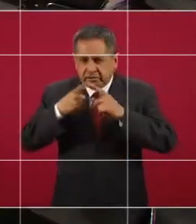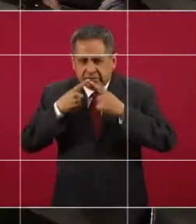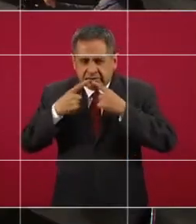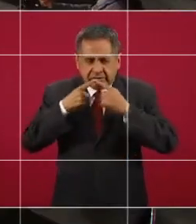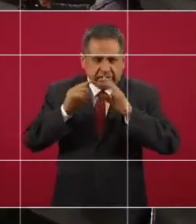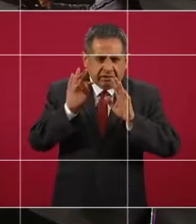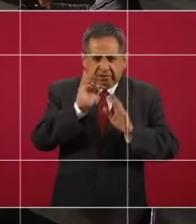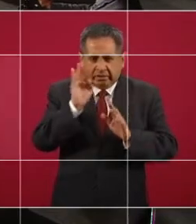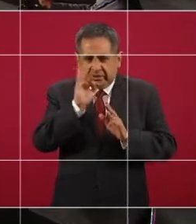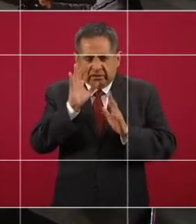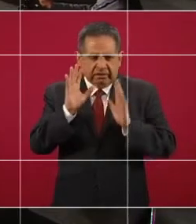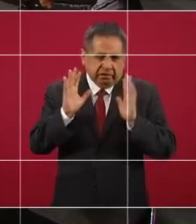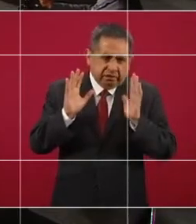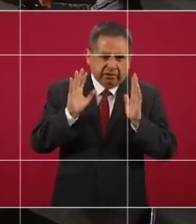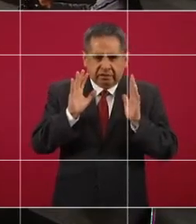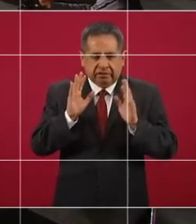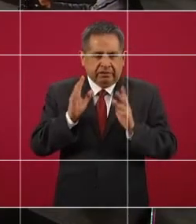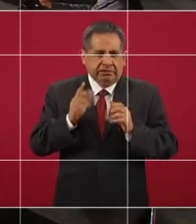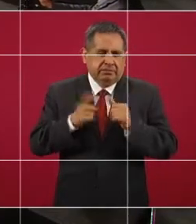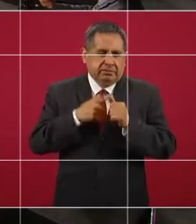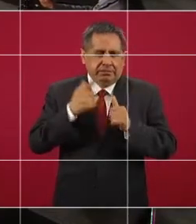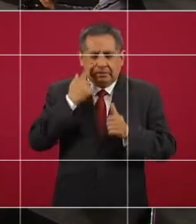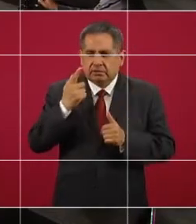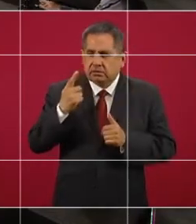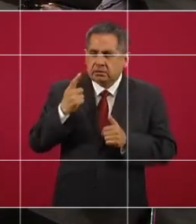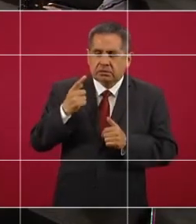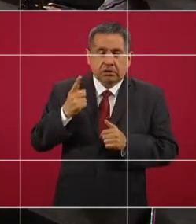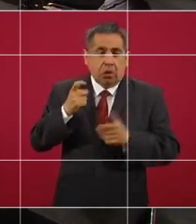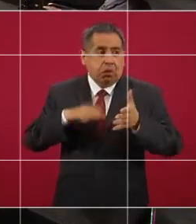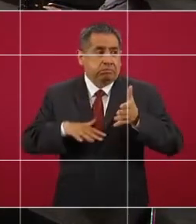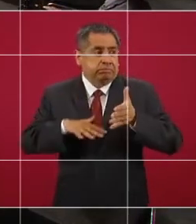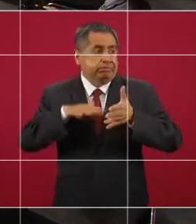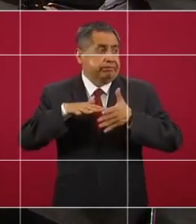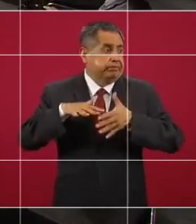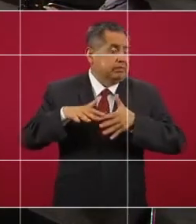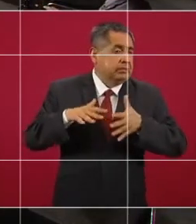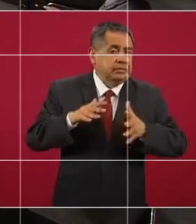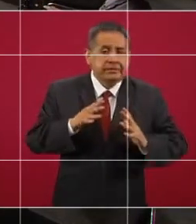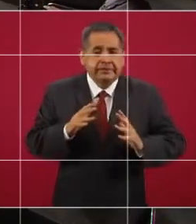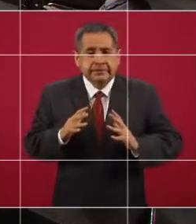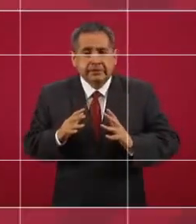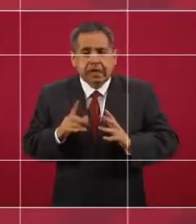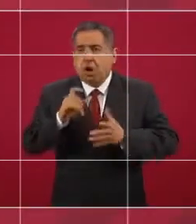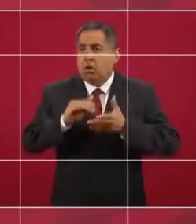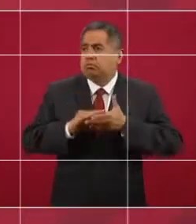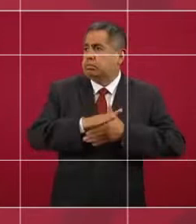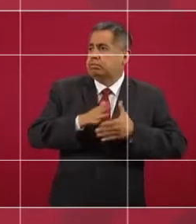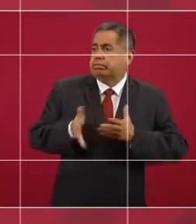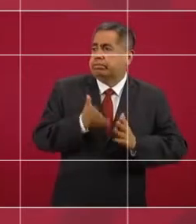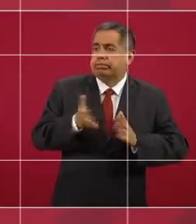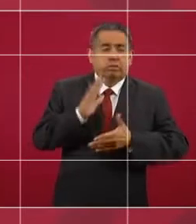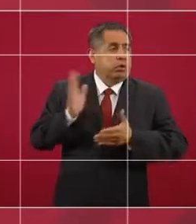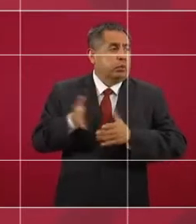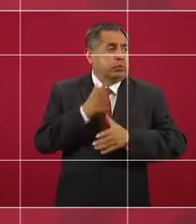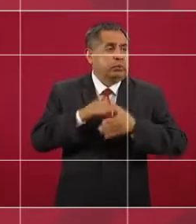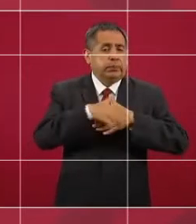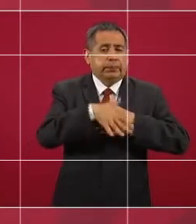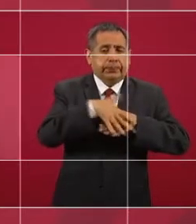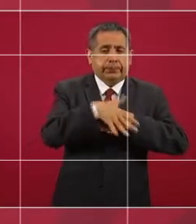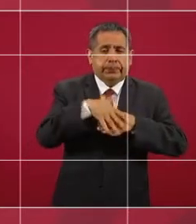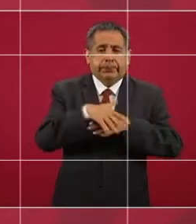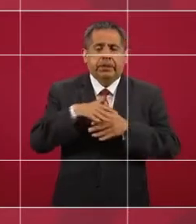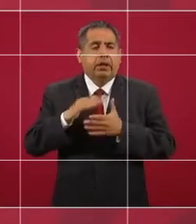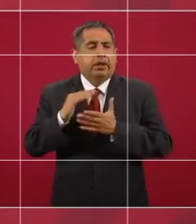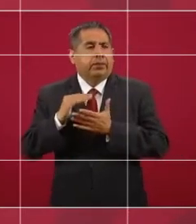en la primera inundación y soltaron más agua, porque al final